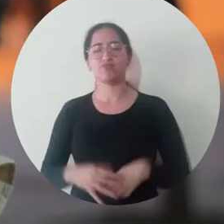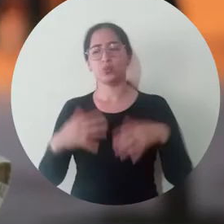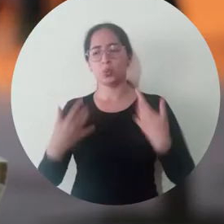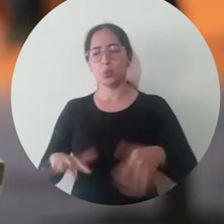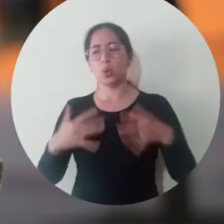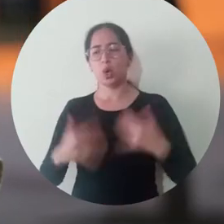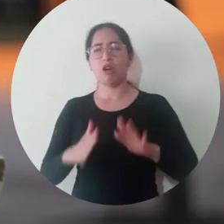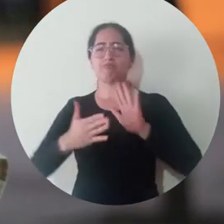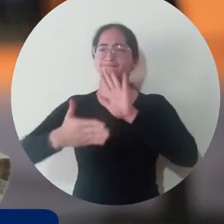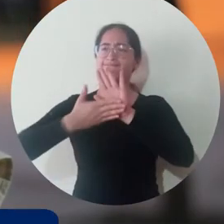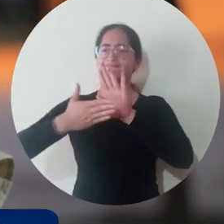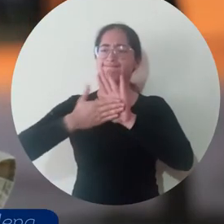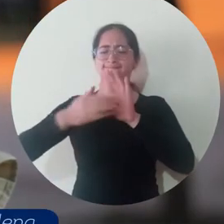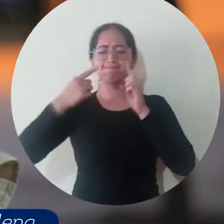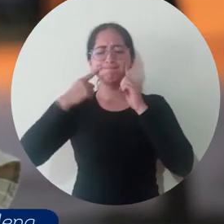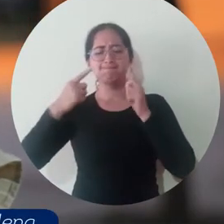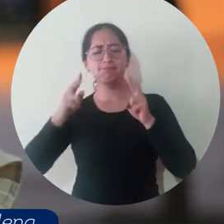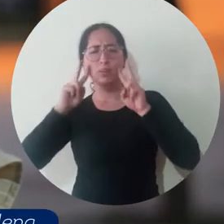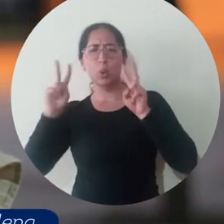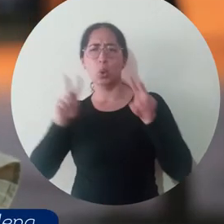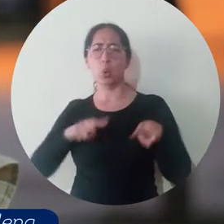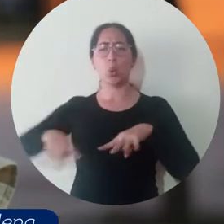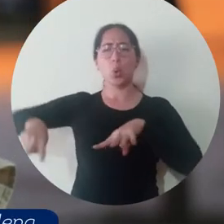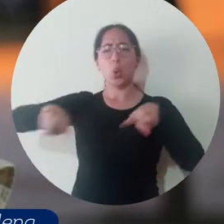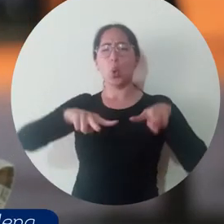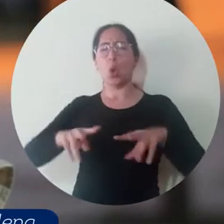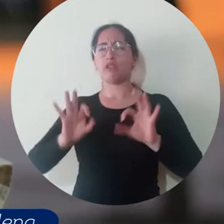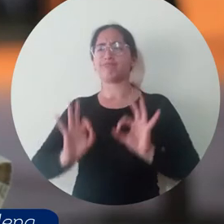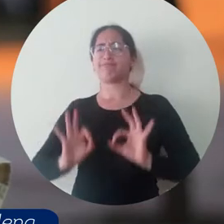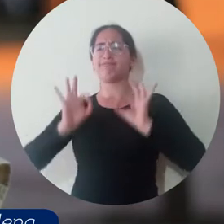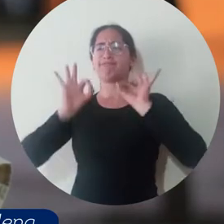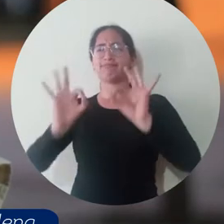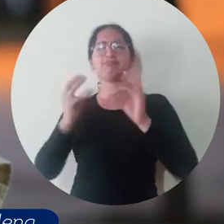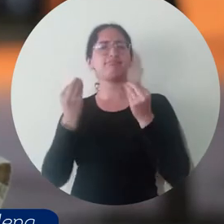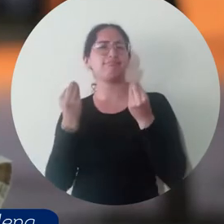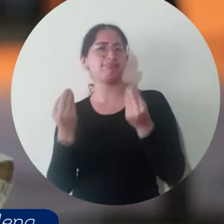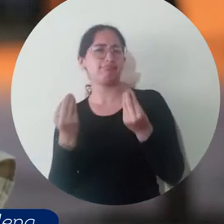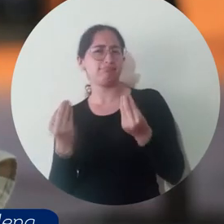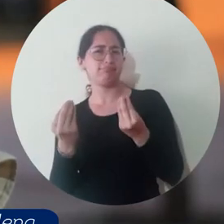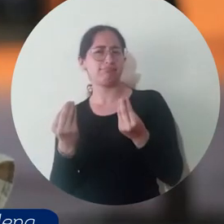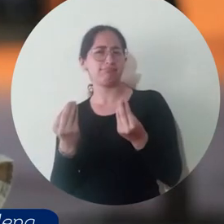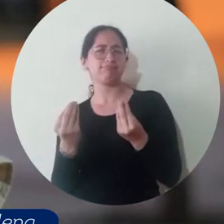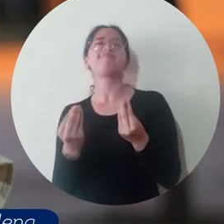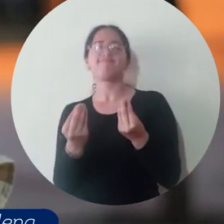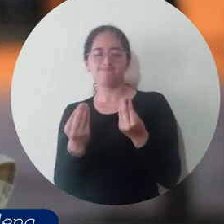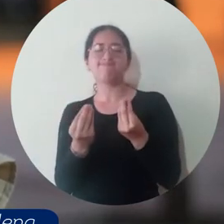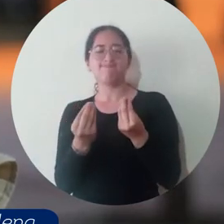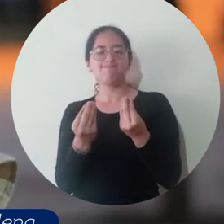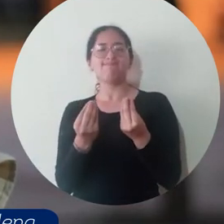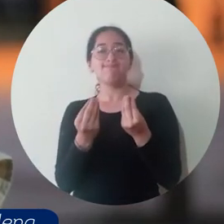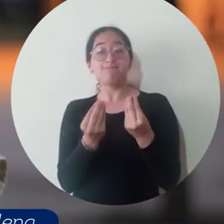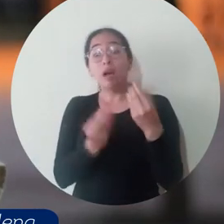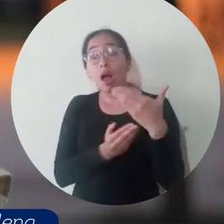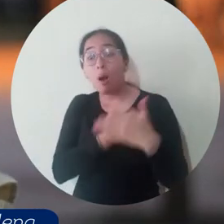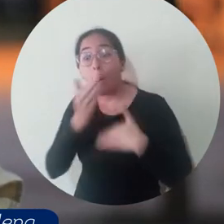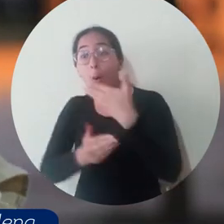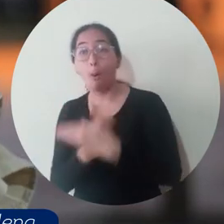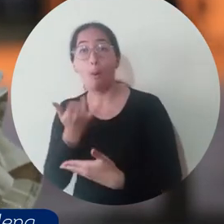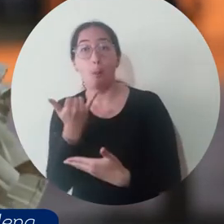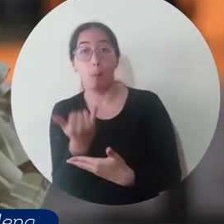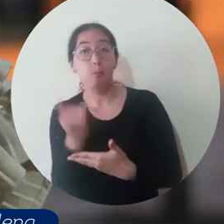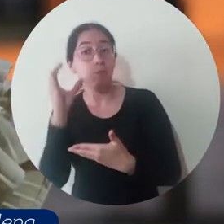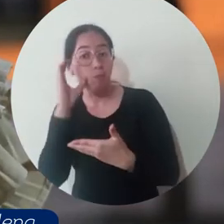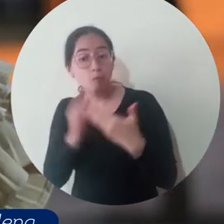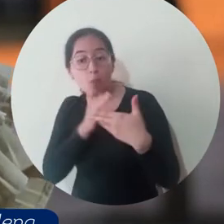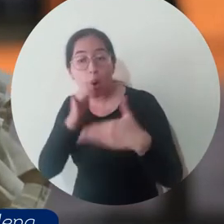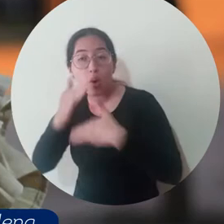Se constituye un excelente escenario para adelantar